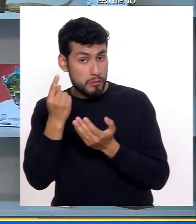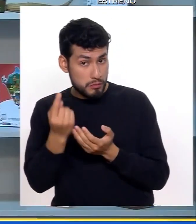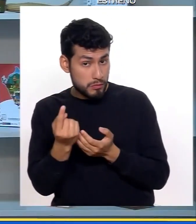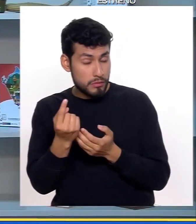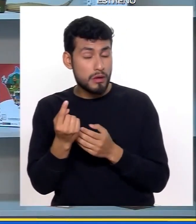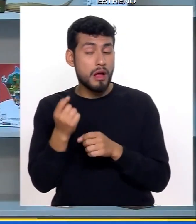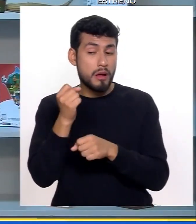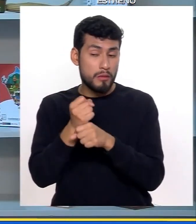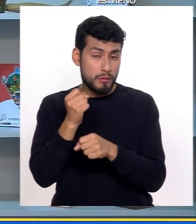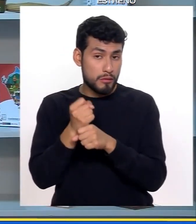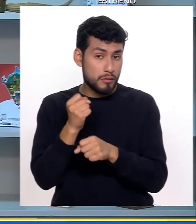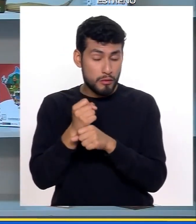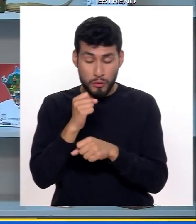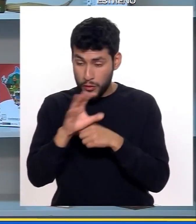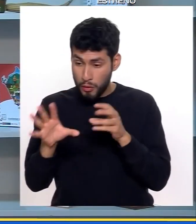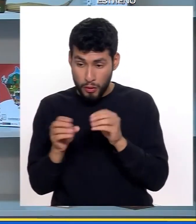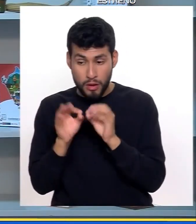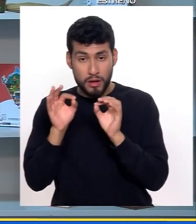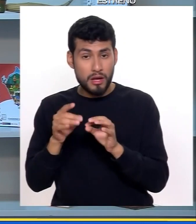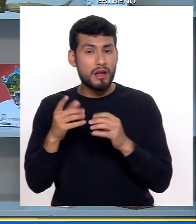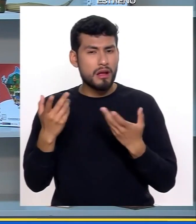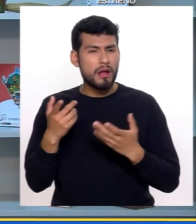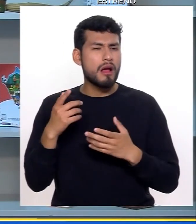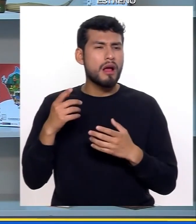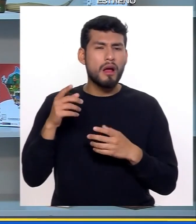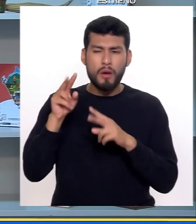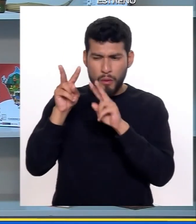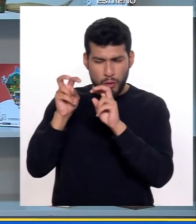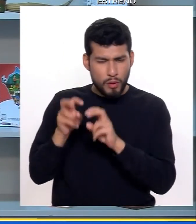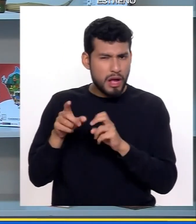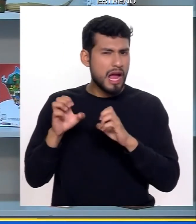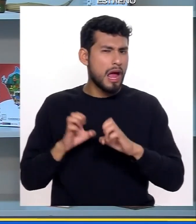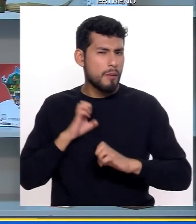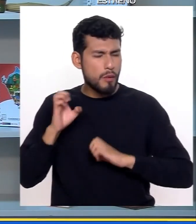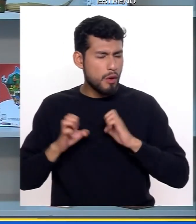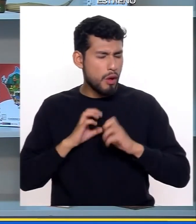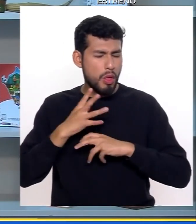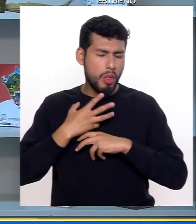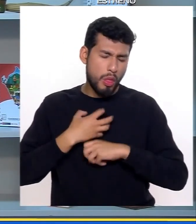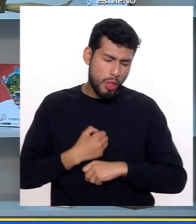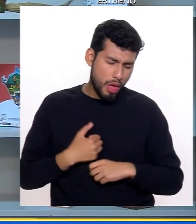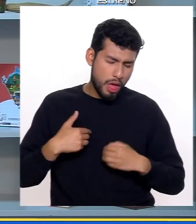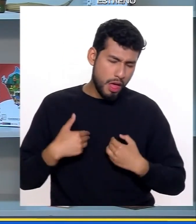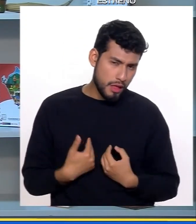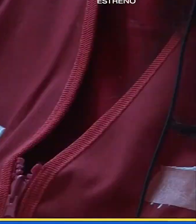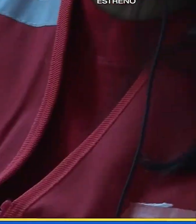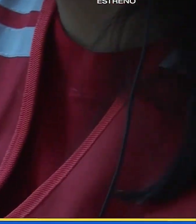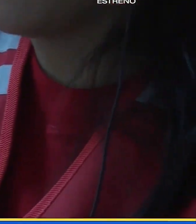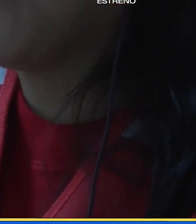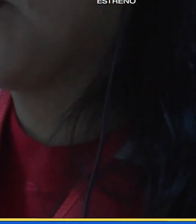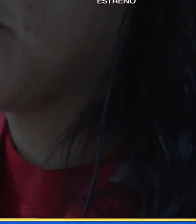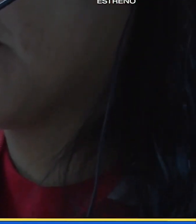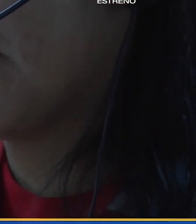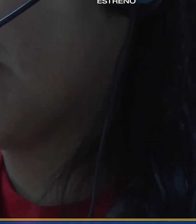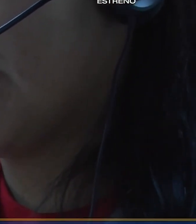conversamos con él, trabajamos todo lo que es el agotamiento emocional que tienen ellos.